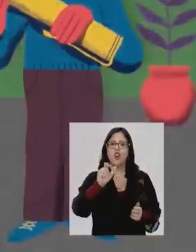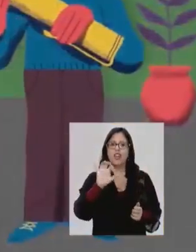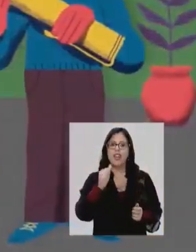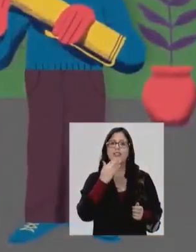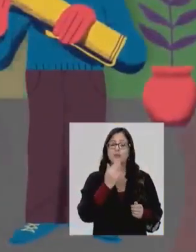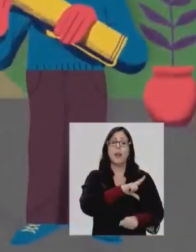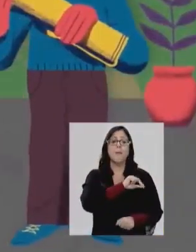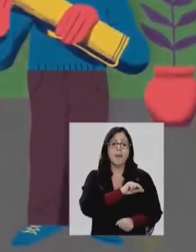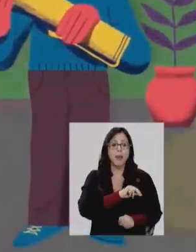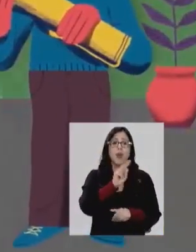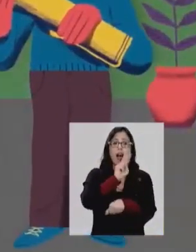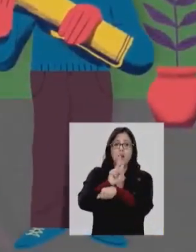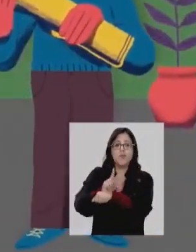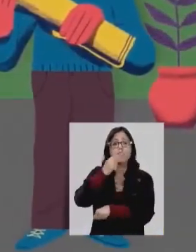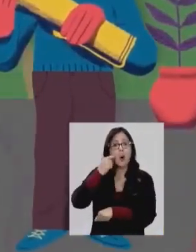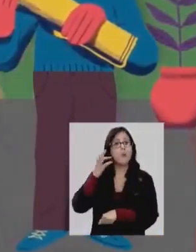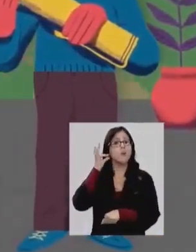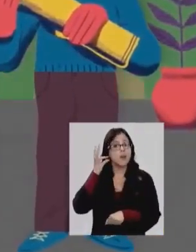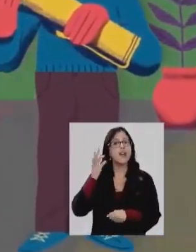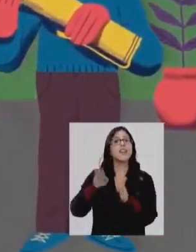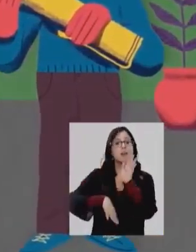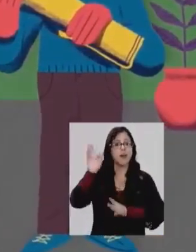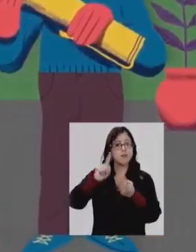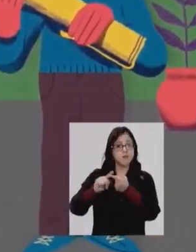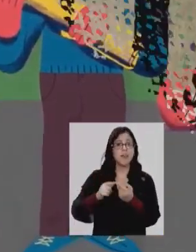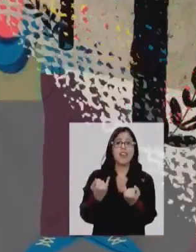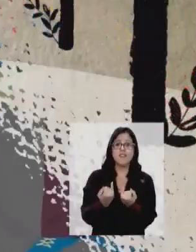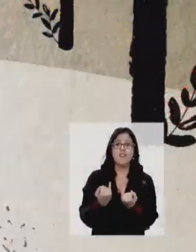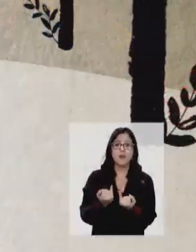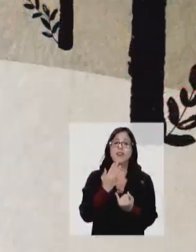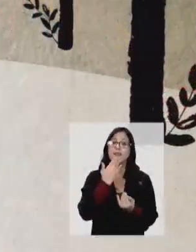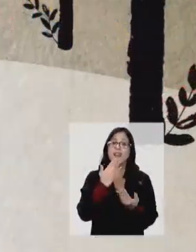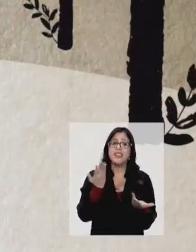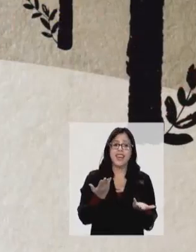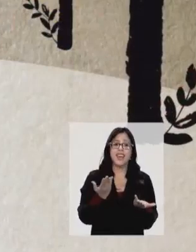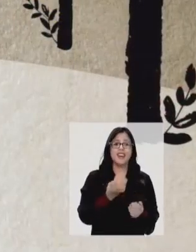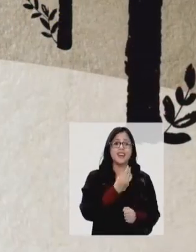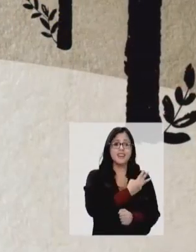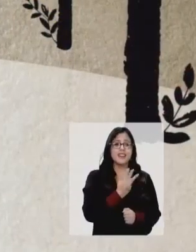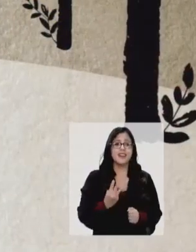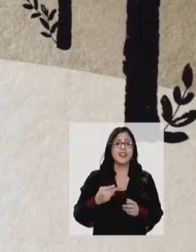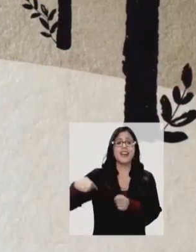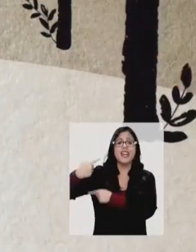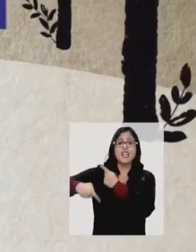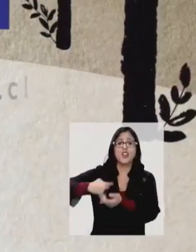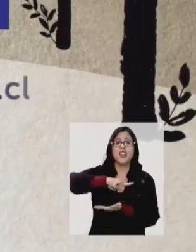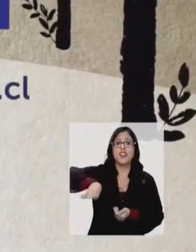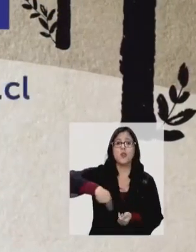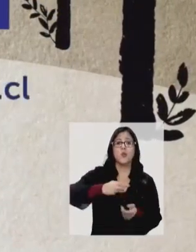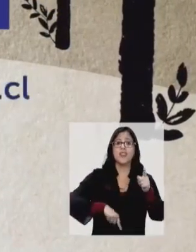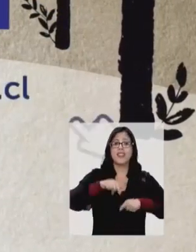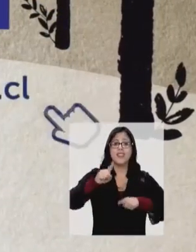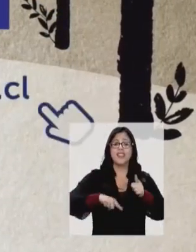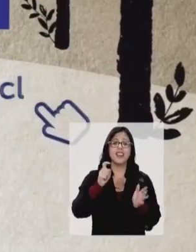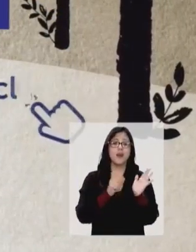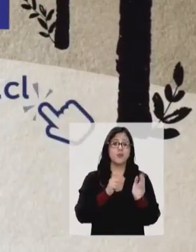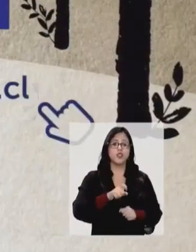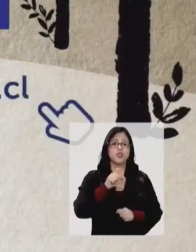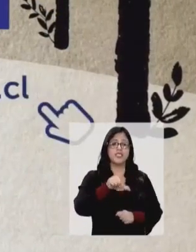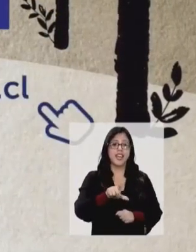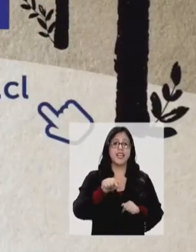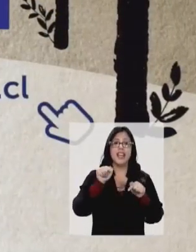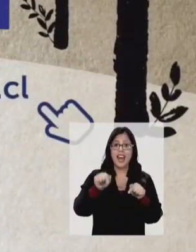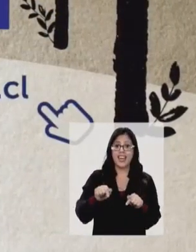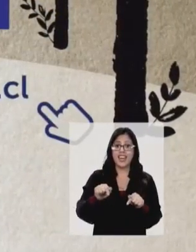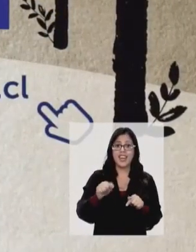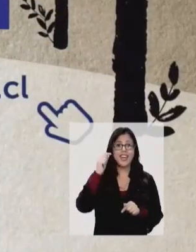premiaremos a los profesores y profesoras que más participen. Infórmate más y envía tu obra en historiasdenuestratierra.cl. El